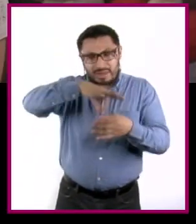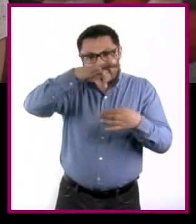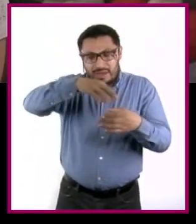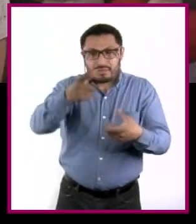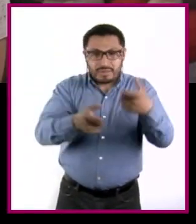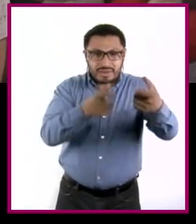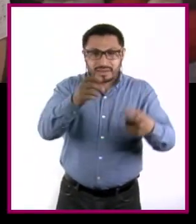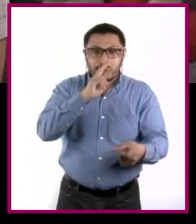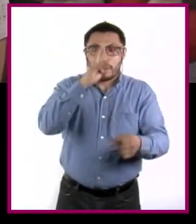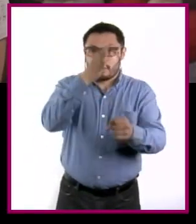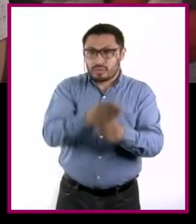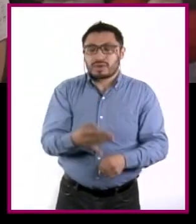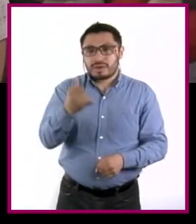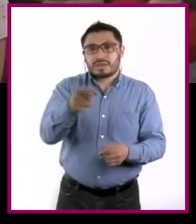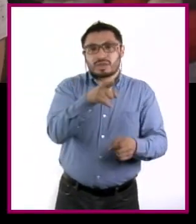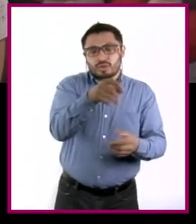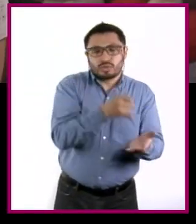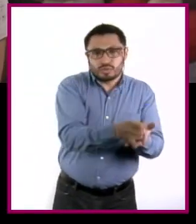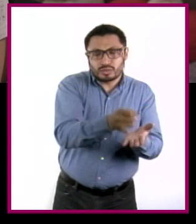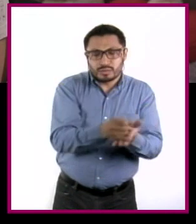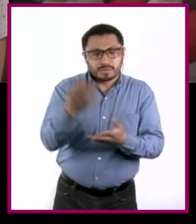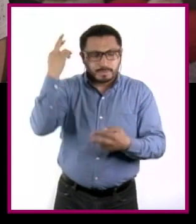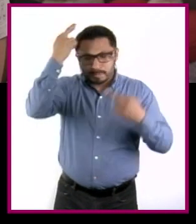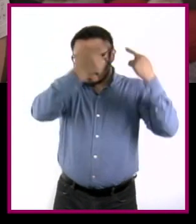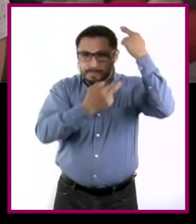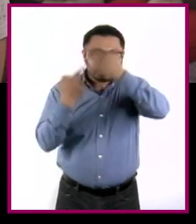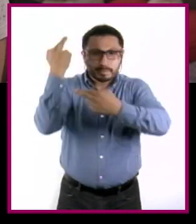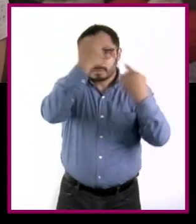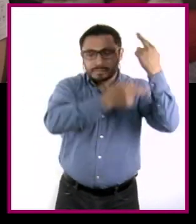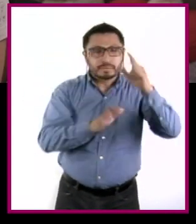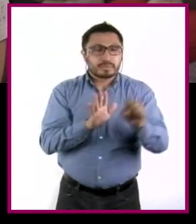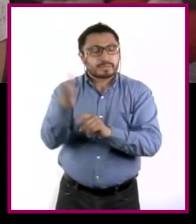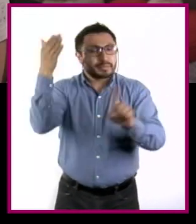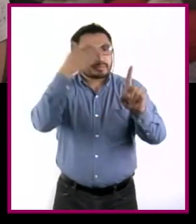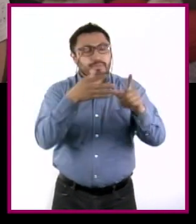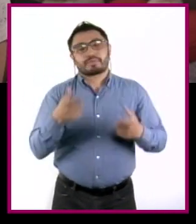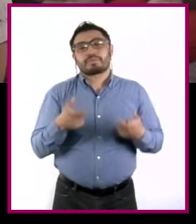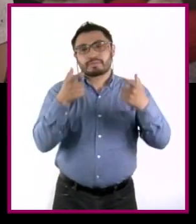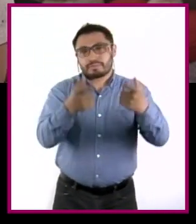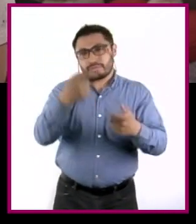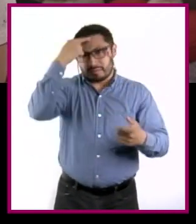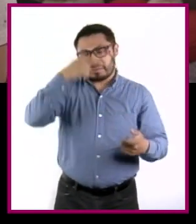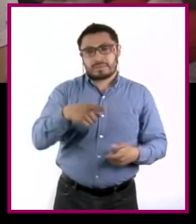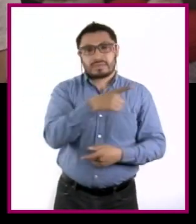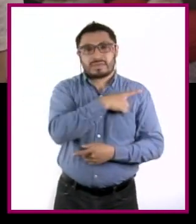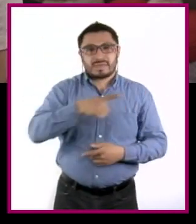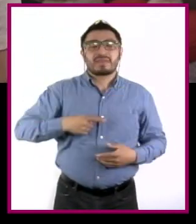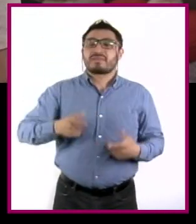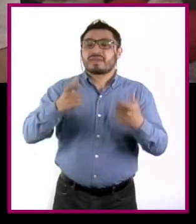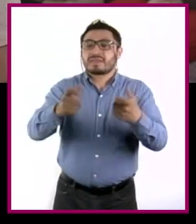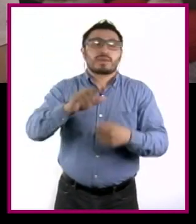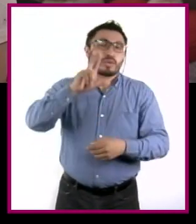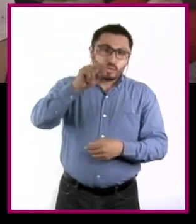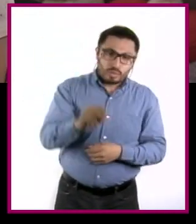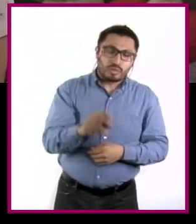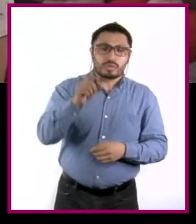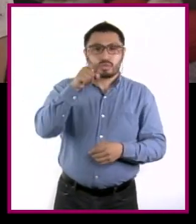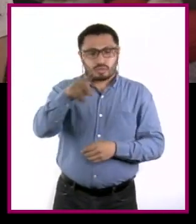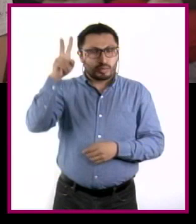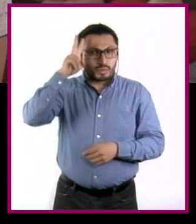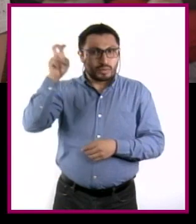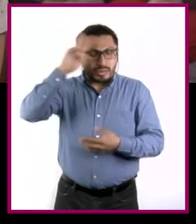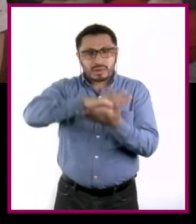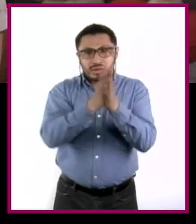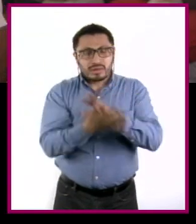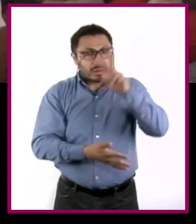y tomar decisiones respaldadas en el análisis de nuestras metas y finanzas para no endeudarnos, alcanzar nuestros sueños, crear